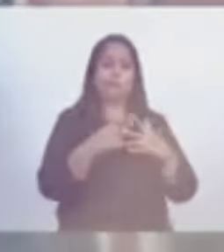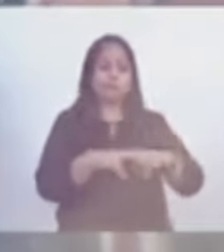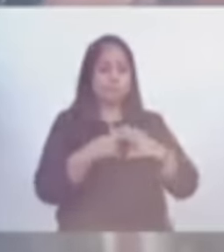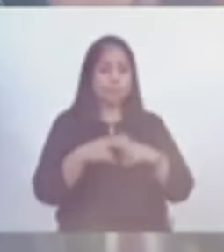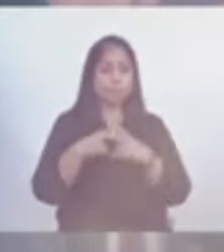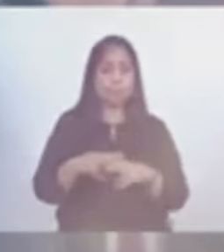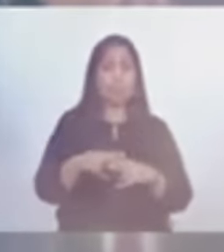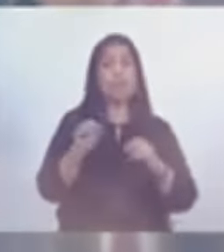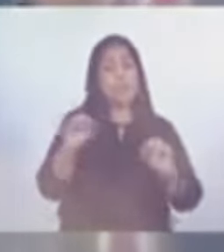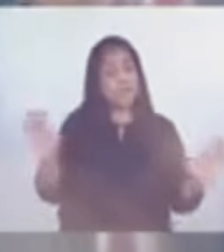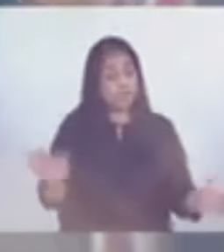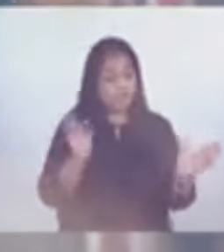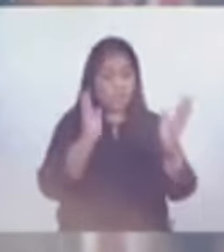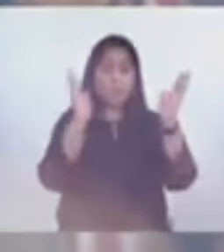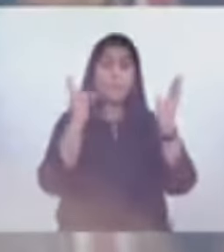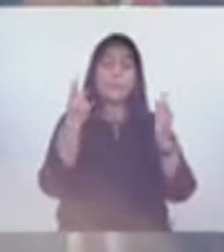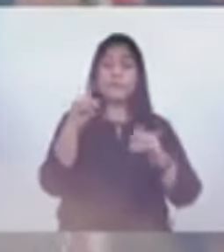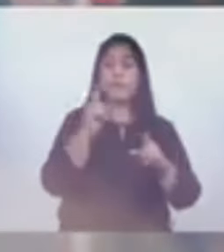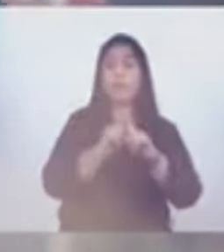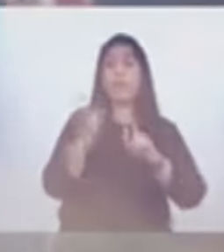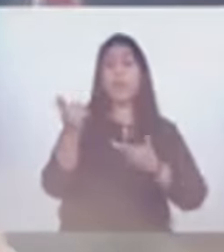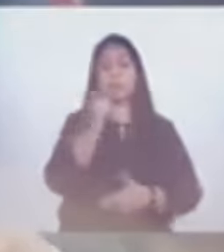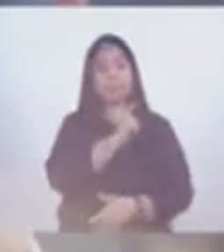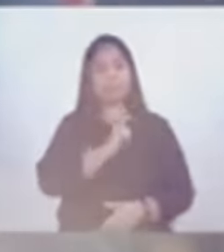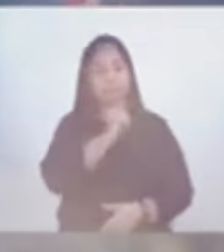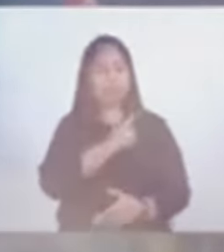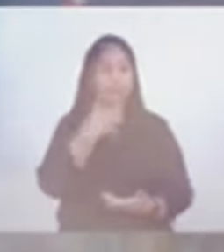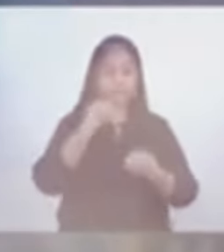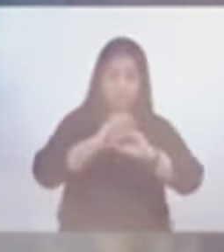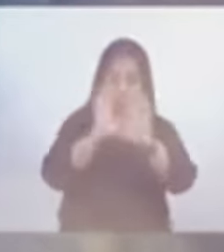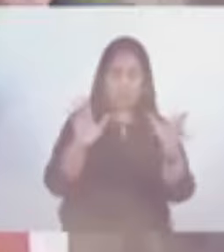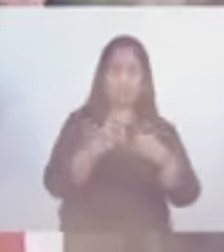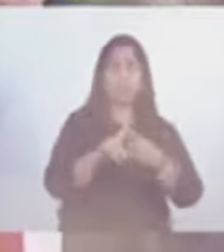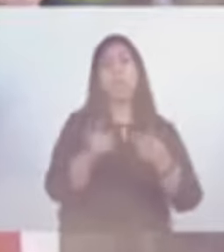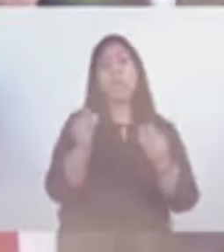que fomenten la conducta transparente. La comisión